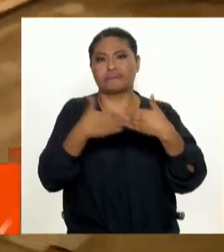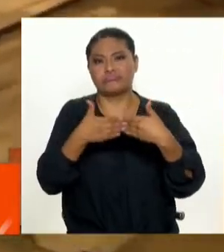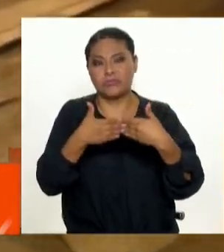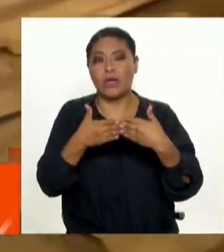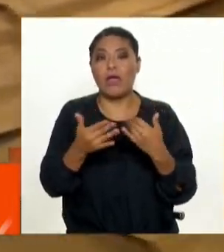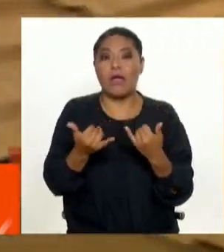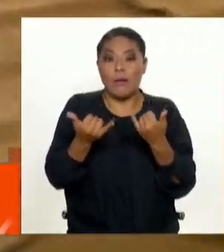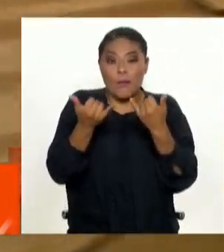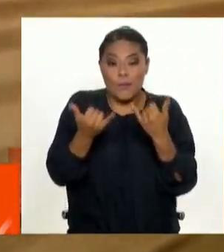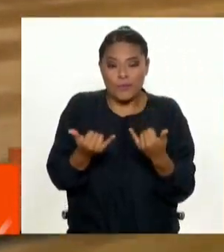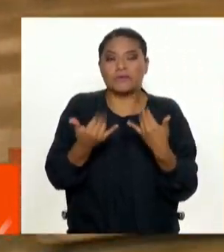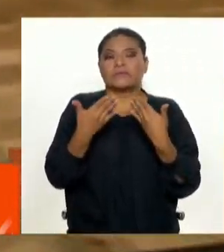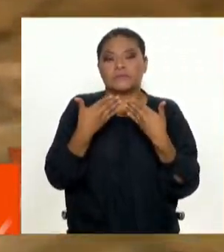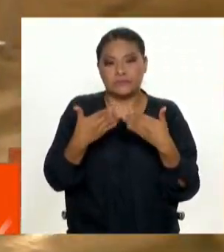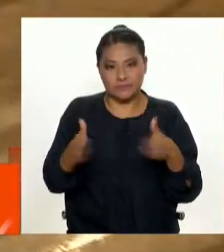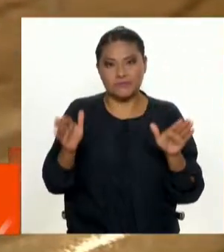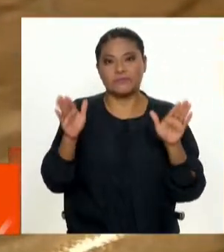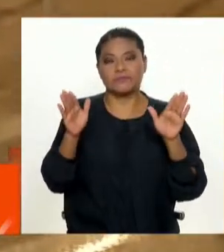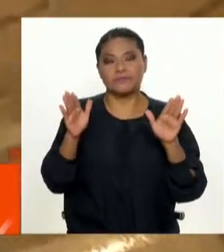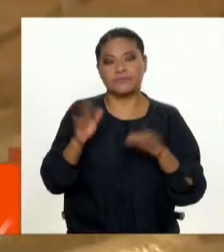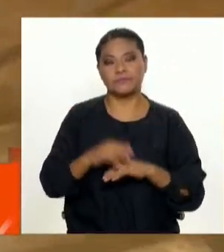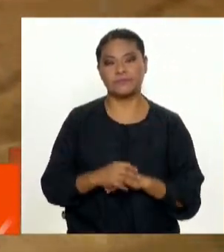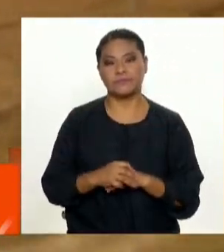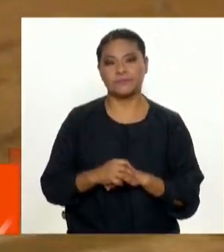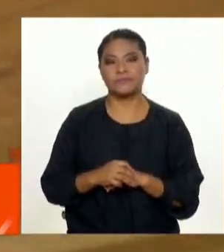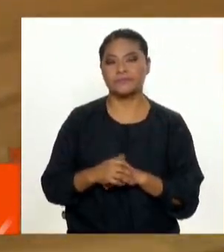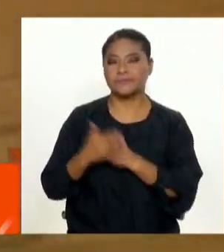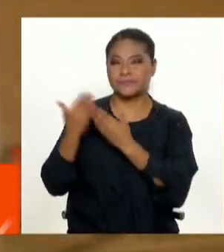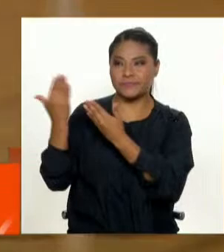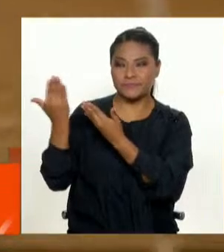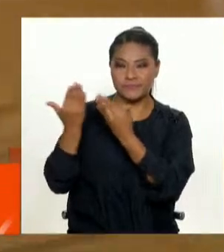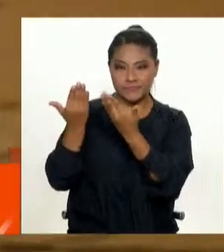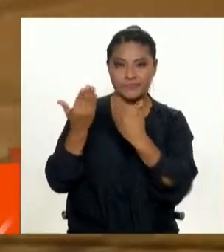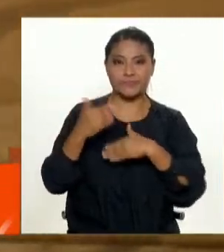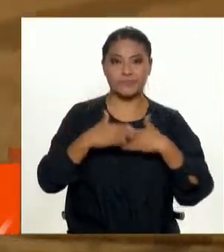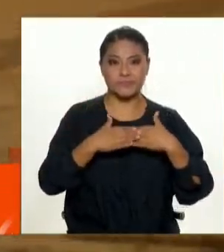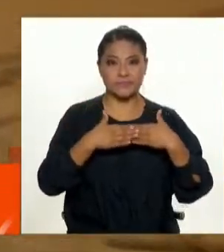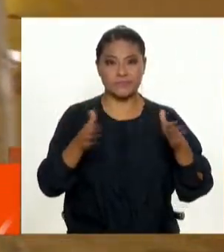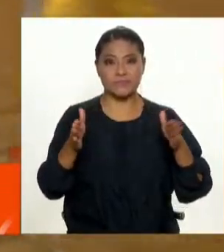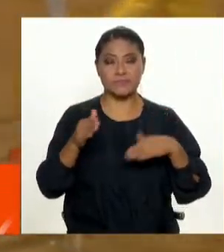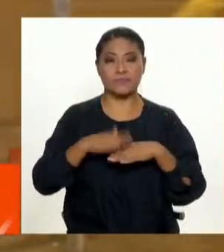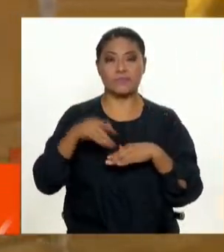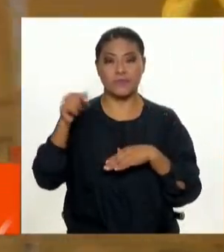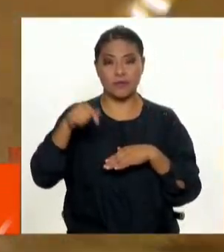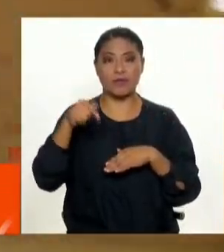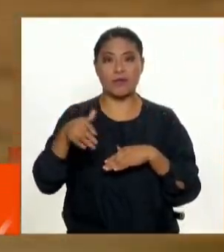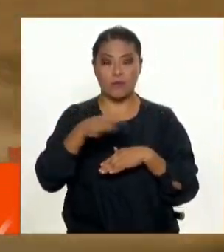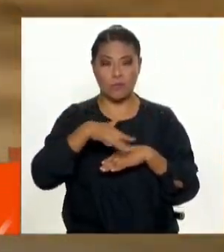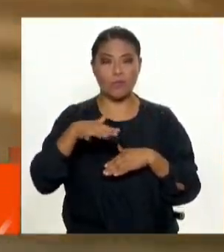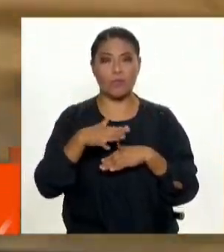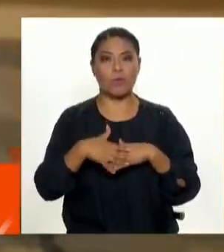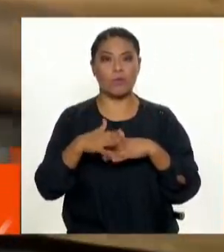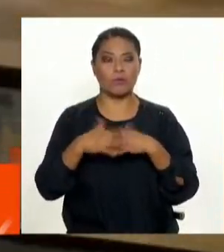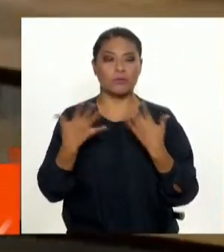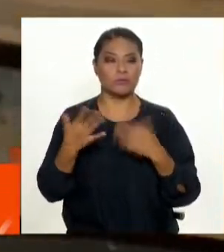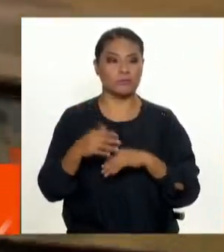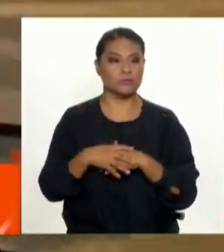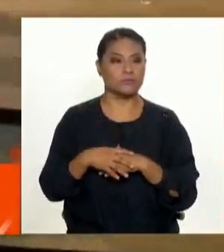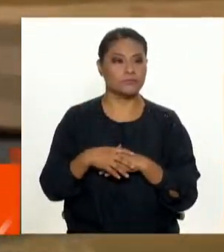concluyendo, Paola, Romy, es que se están retirando estas planchas de latón.